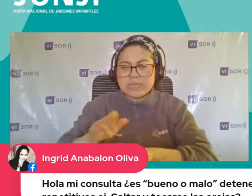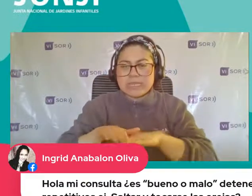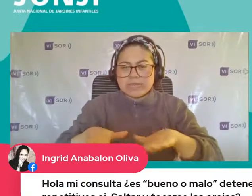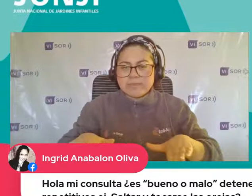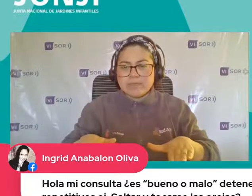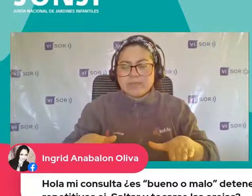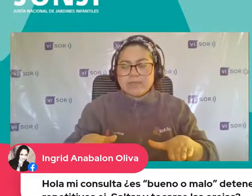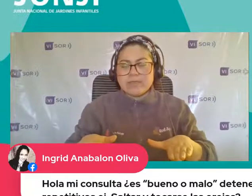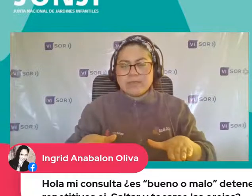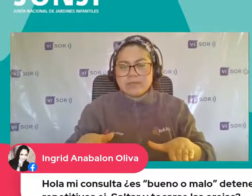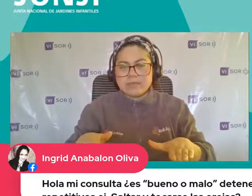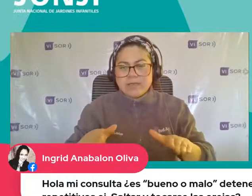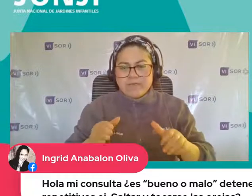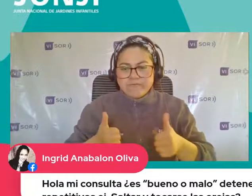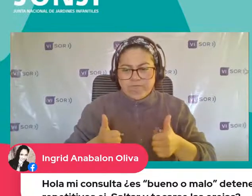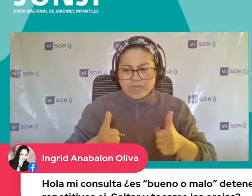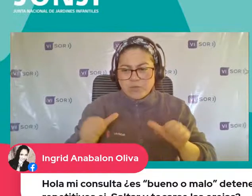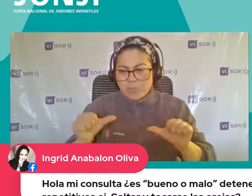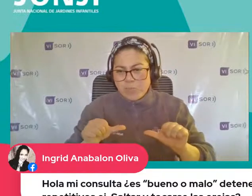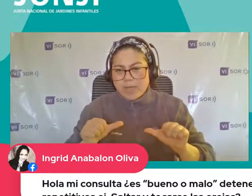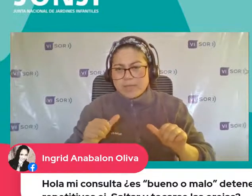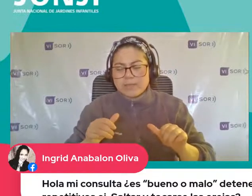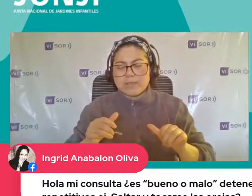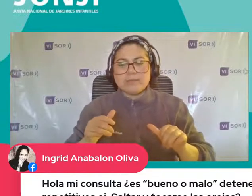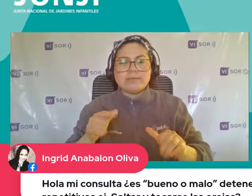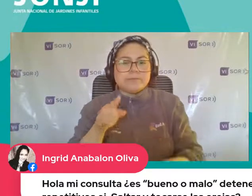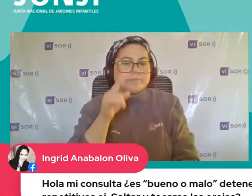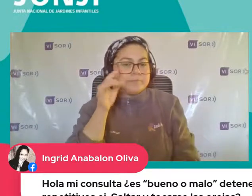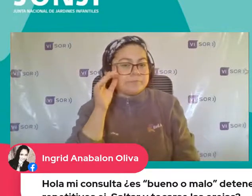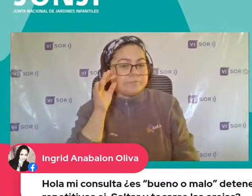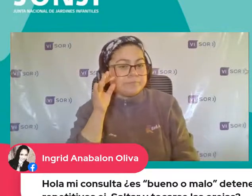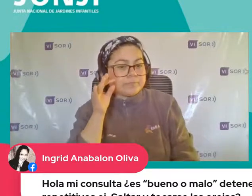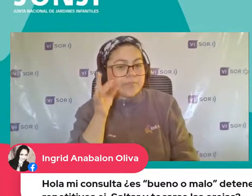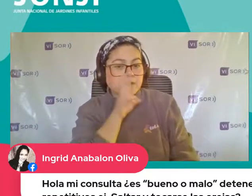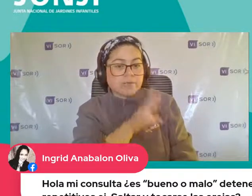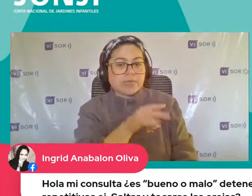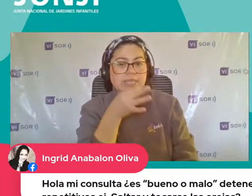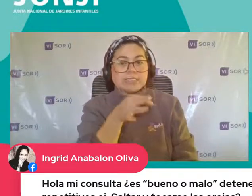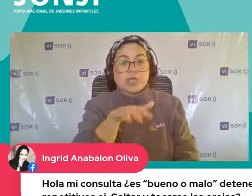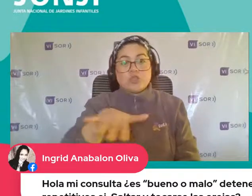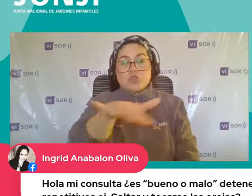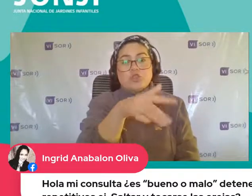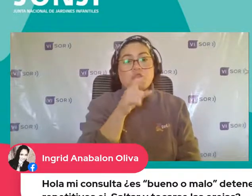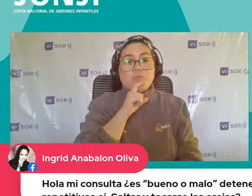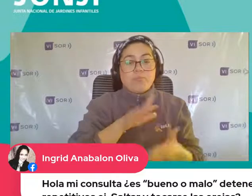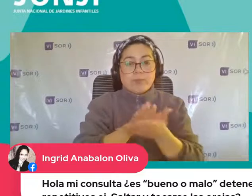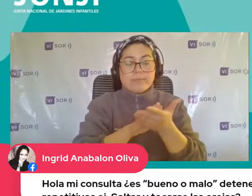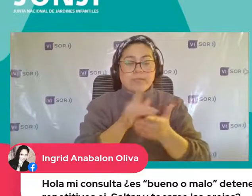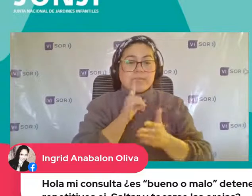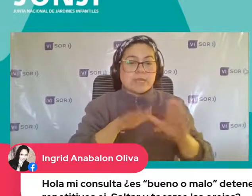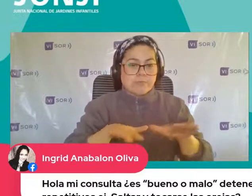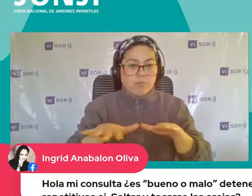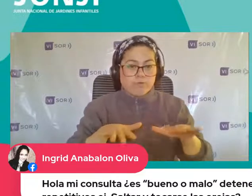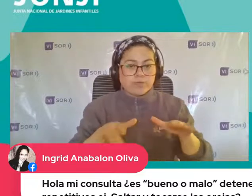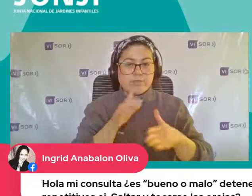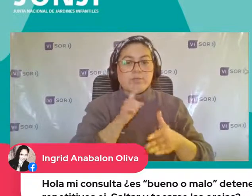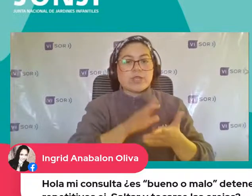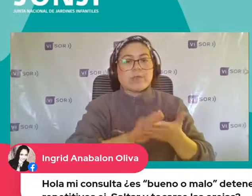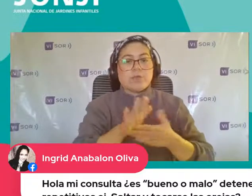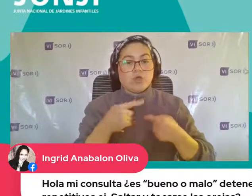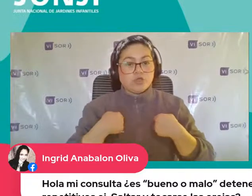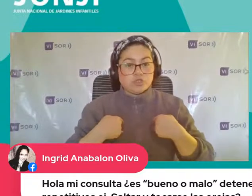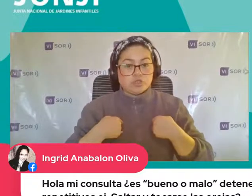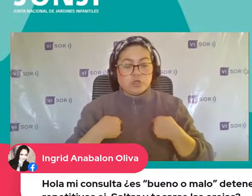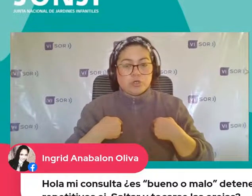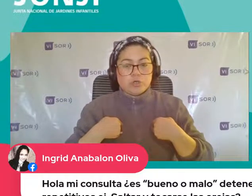movimientos Estereotipados Los tenemos todos Para que Para que sepamos todos Yo por ejemplo Cuando estoy un poco ansiosa O cuando estoy nervioso Cuando tengo